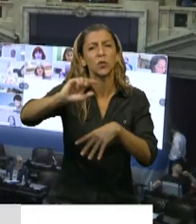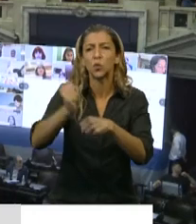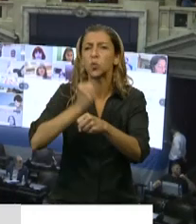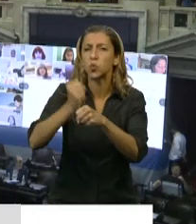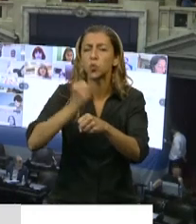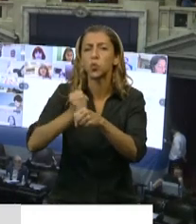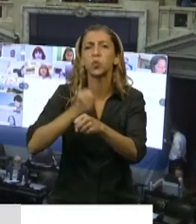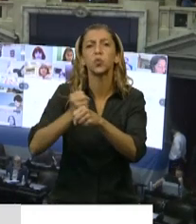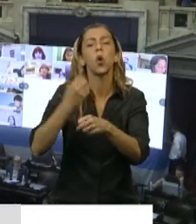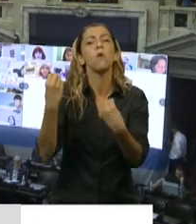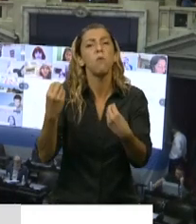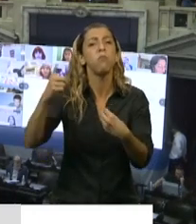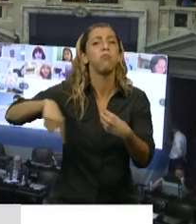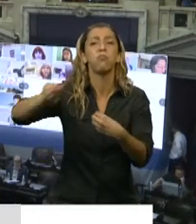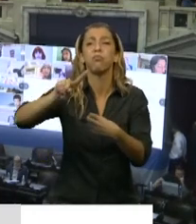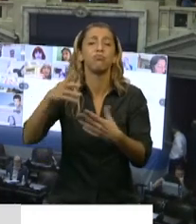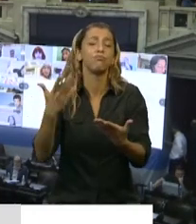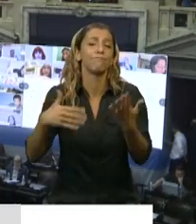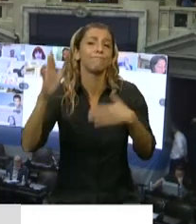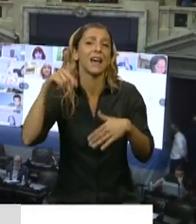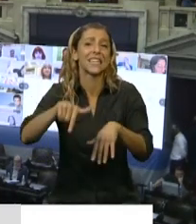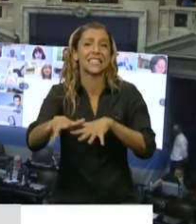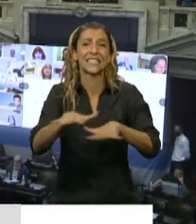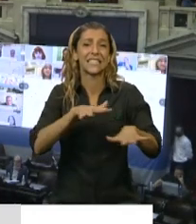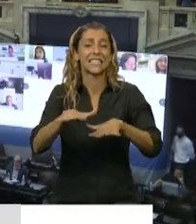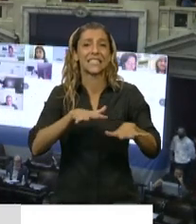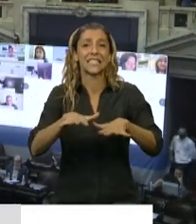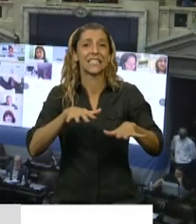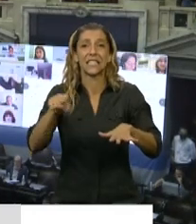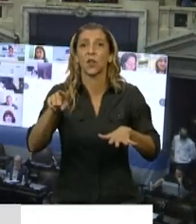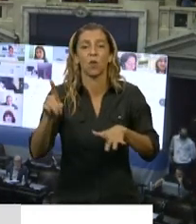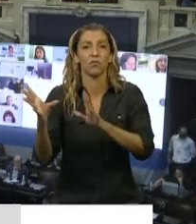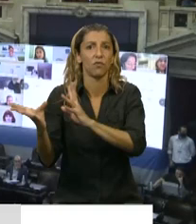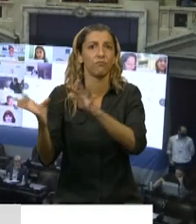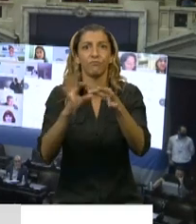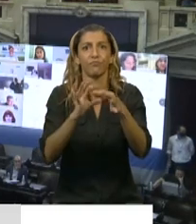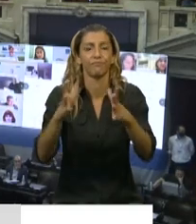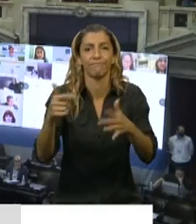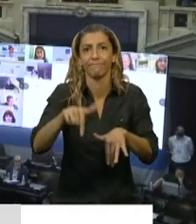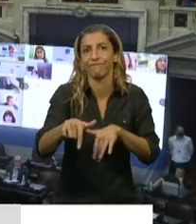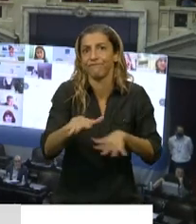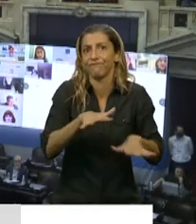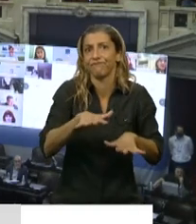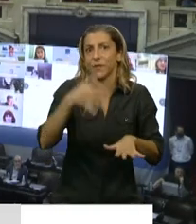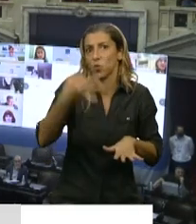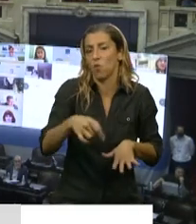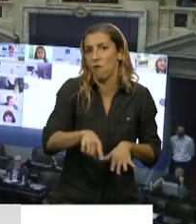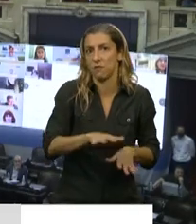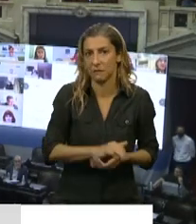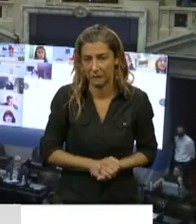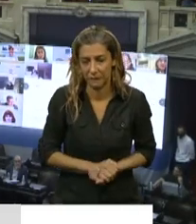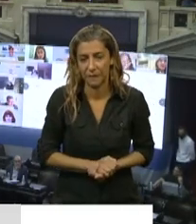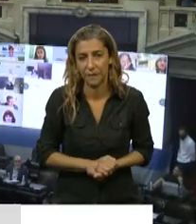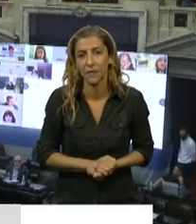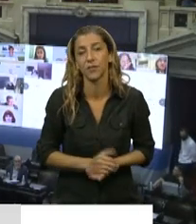vinculados a los problemas que se han generado en el marco de esta pandemia sanitaria. Y